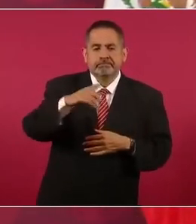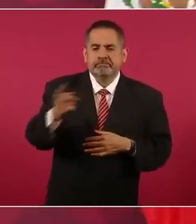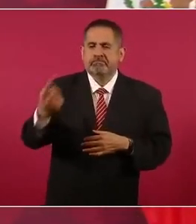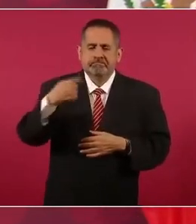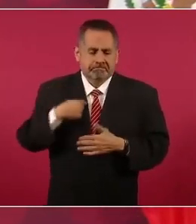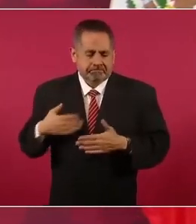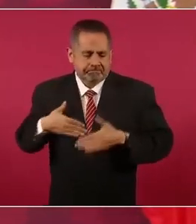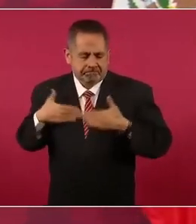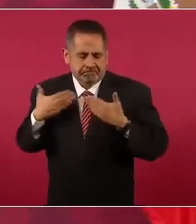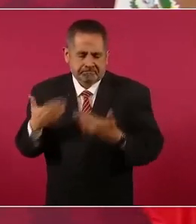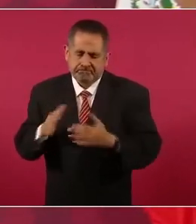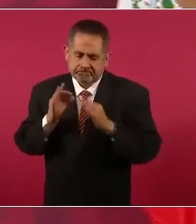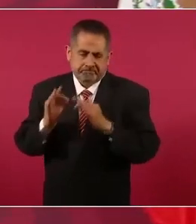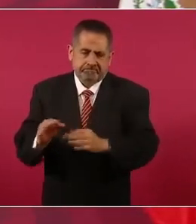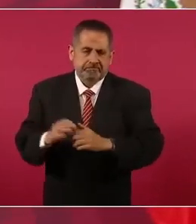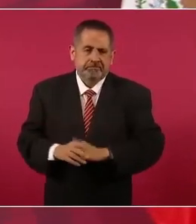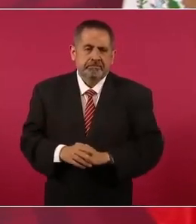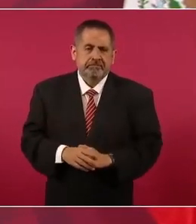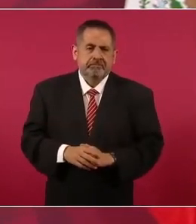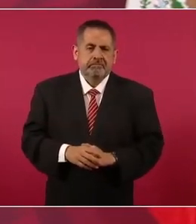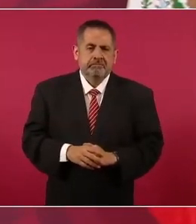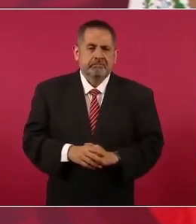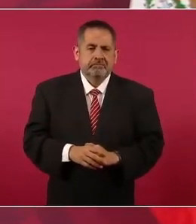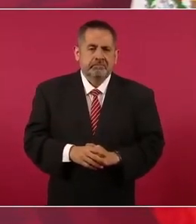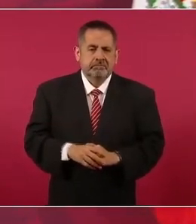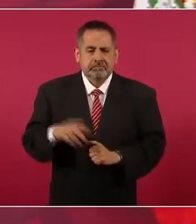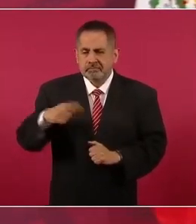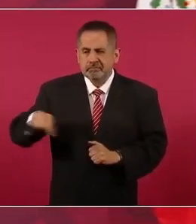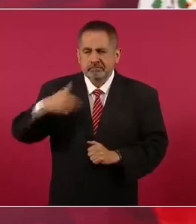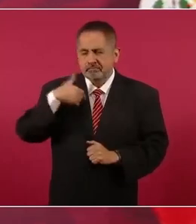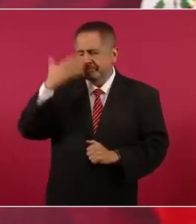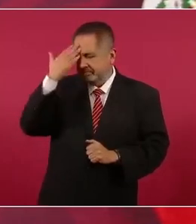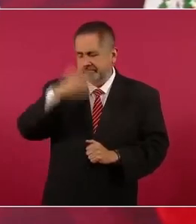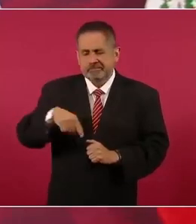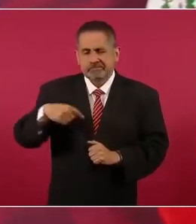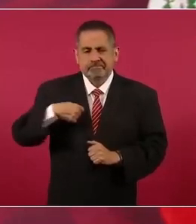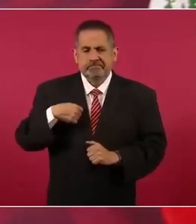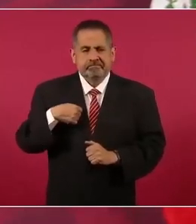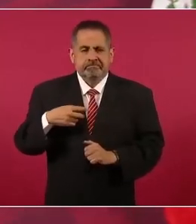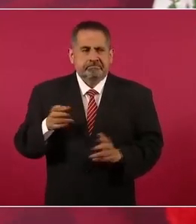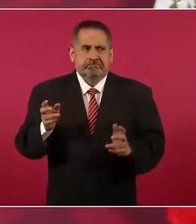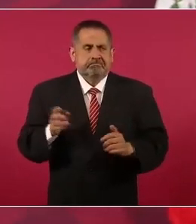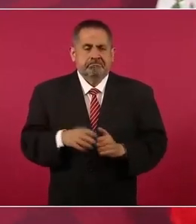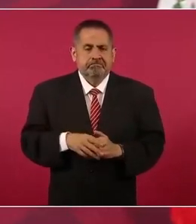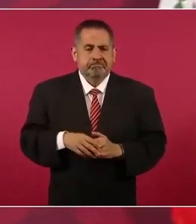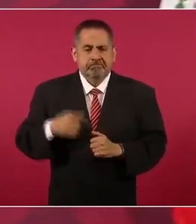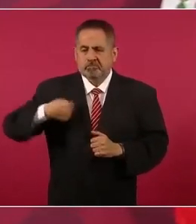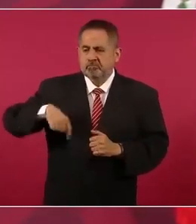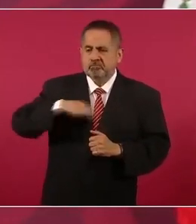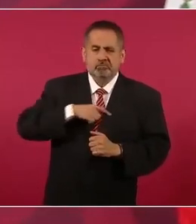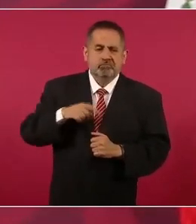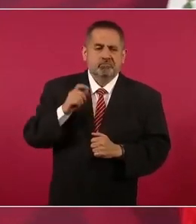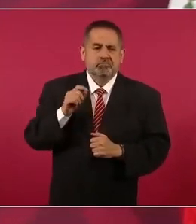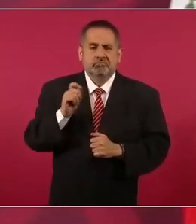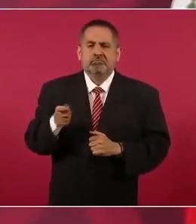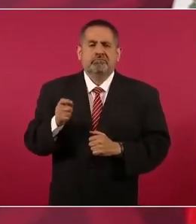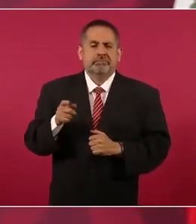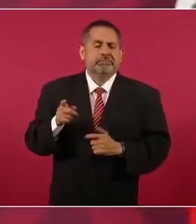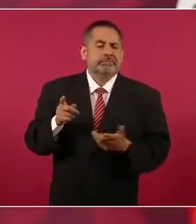confianza y saben que nunca vamos a